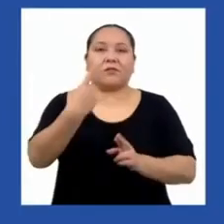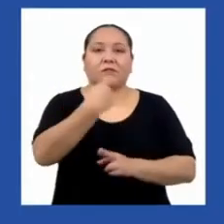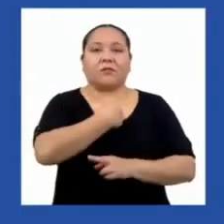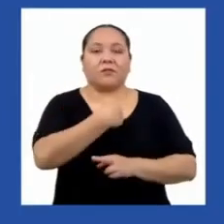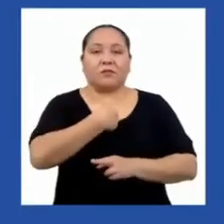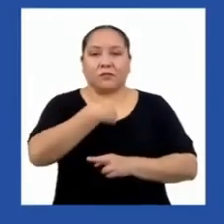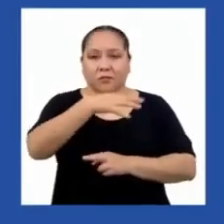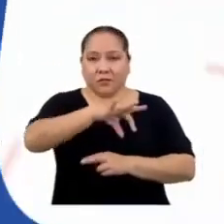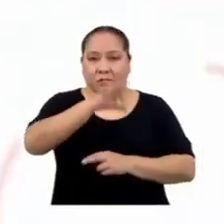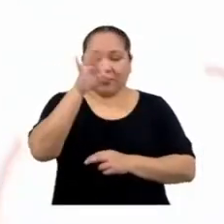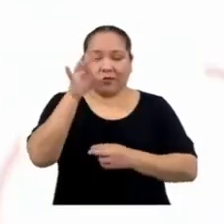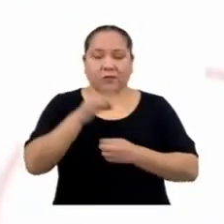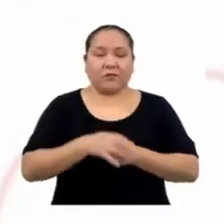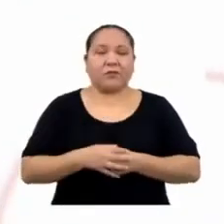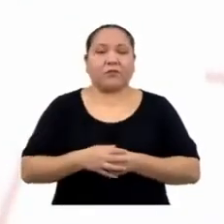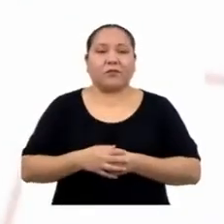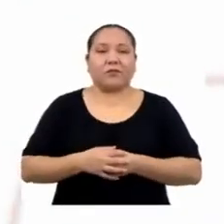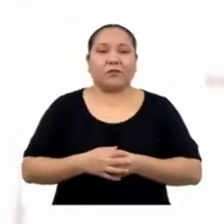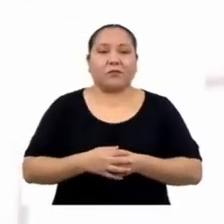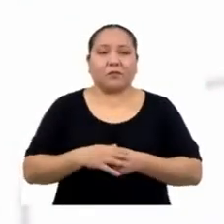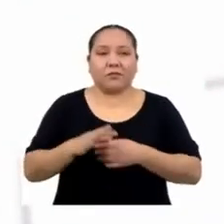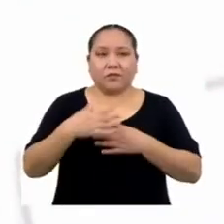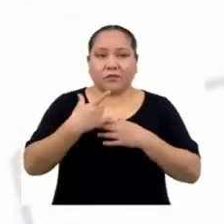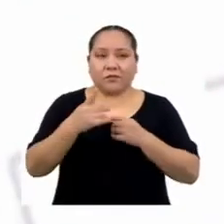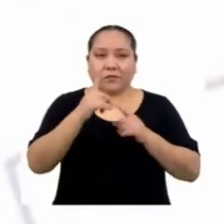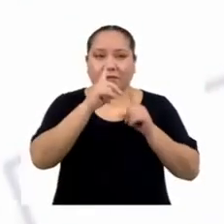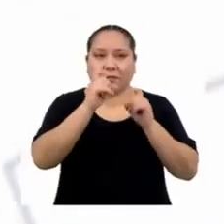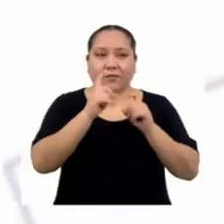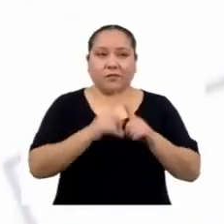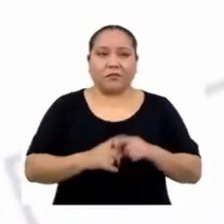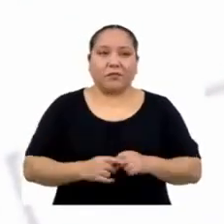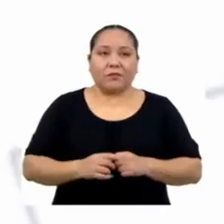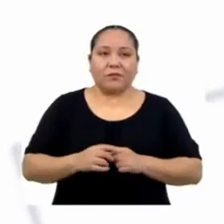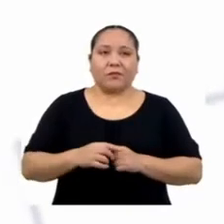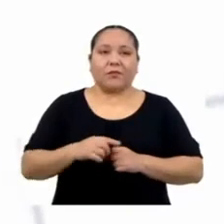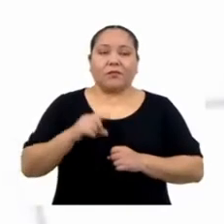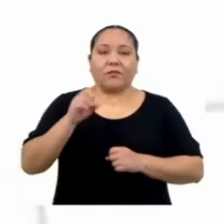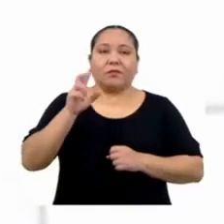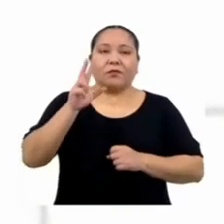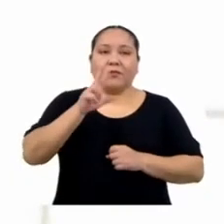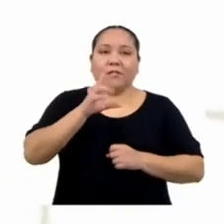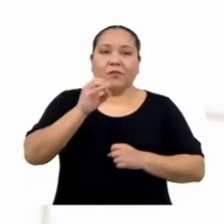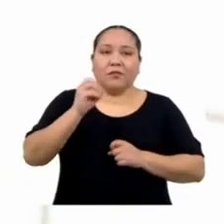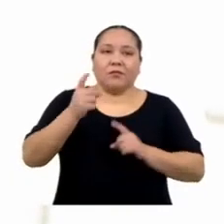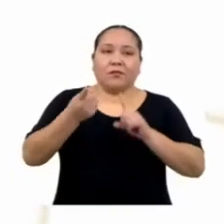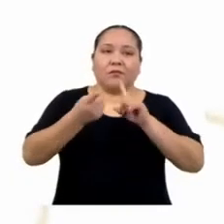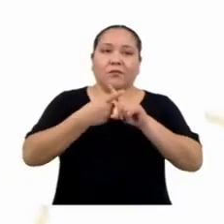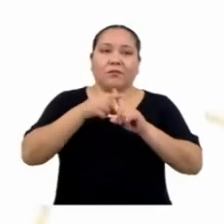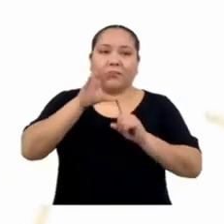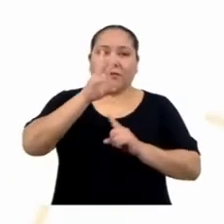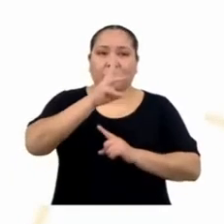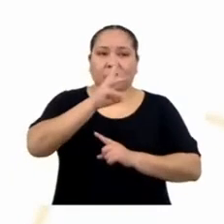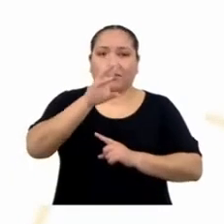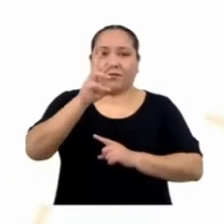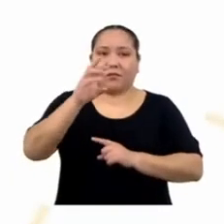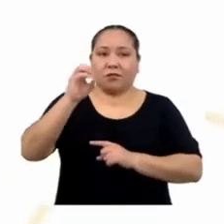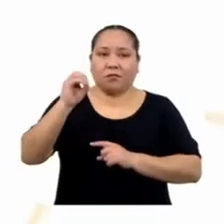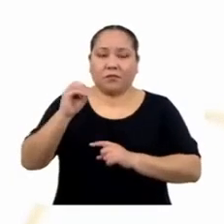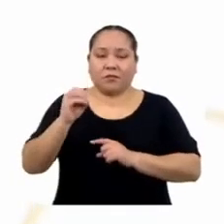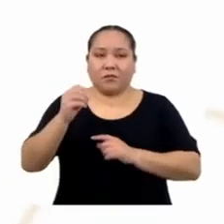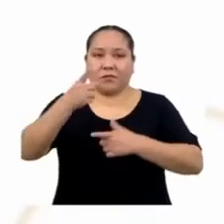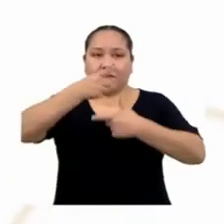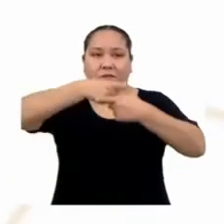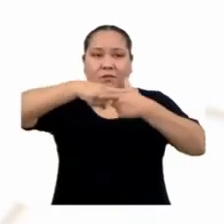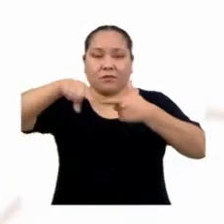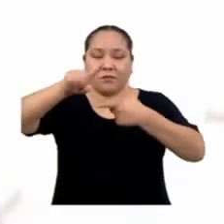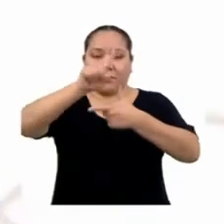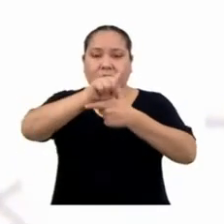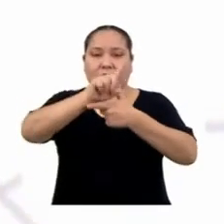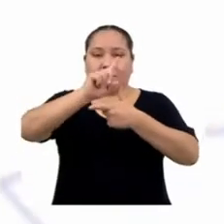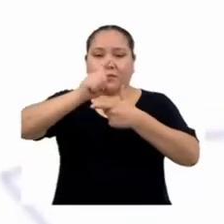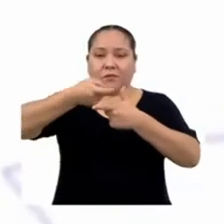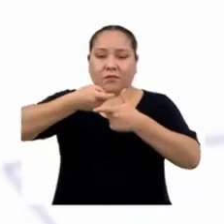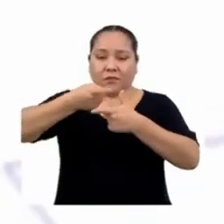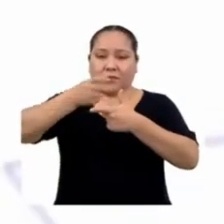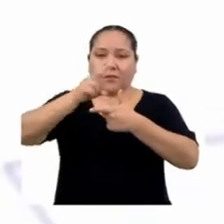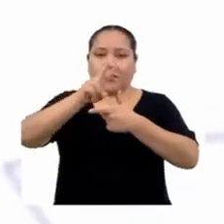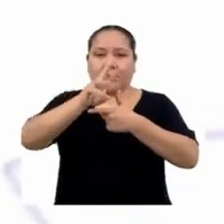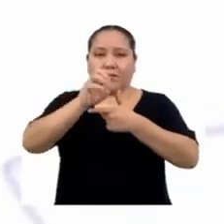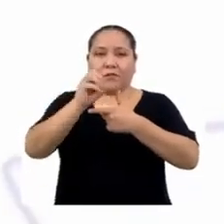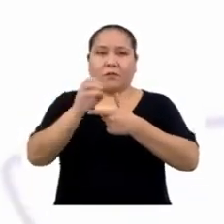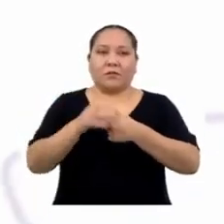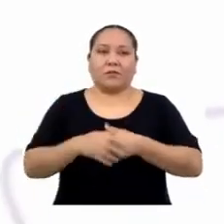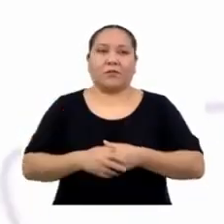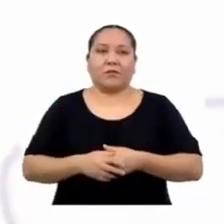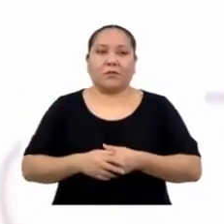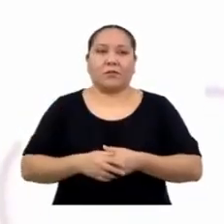obtuve. Luego de multiplicar los denominadores por el número de muestra y dividirlo entre el total, obtuvimos que la muestra